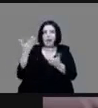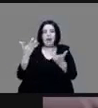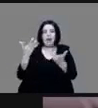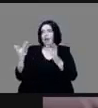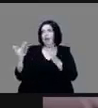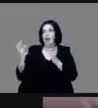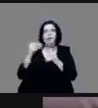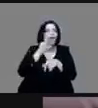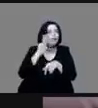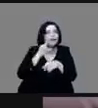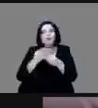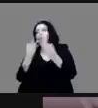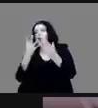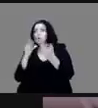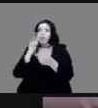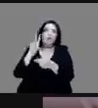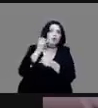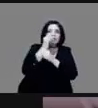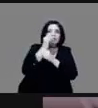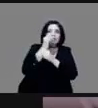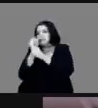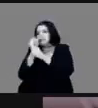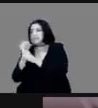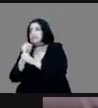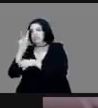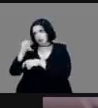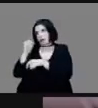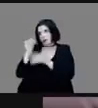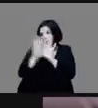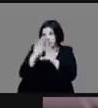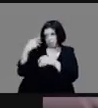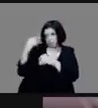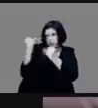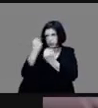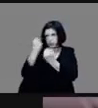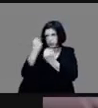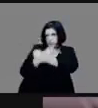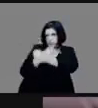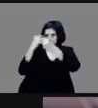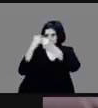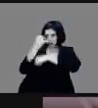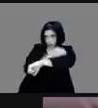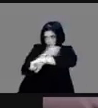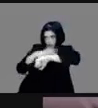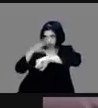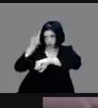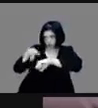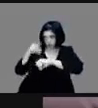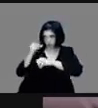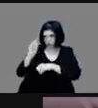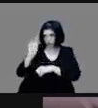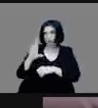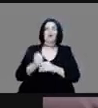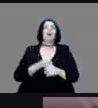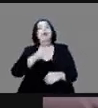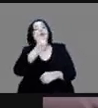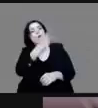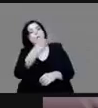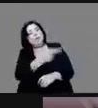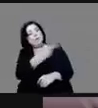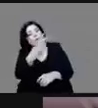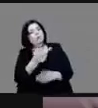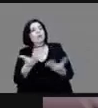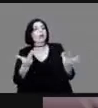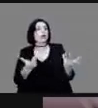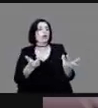ha coordinado, ¿no, doctor? Sí, sí, sí. Otra pregunta o comentario es que,